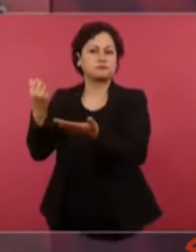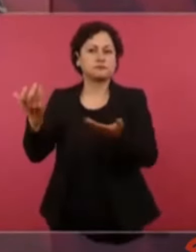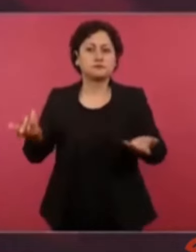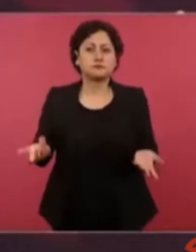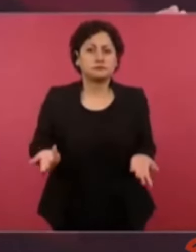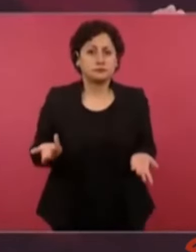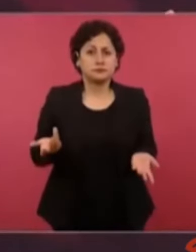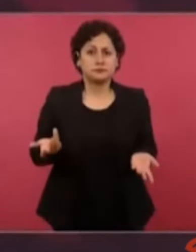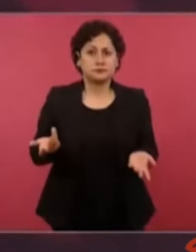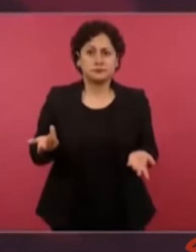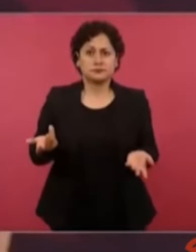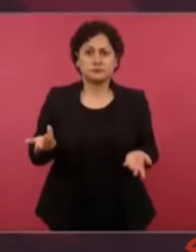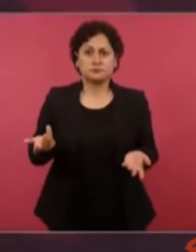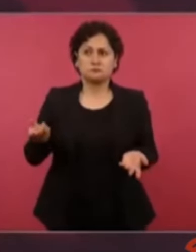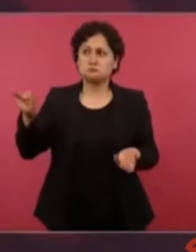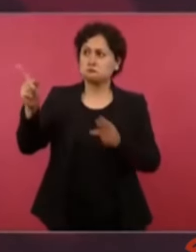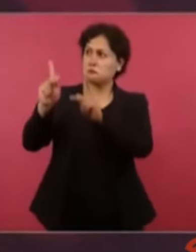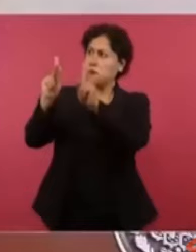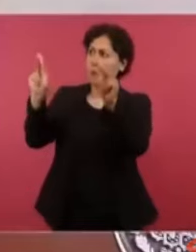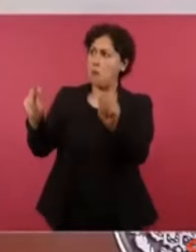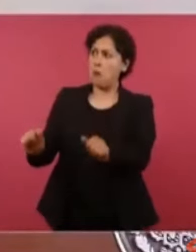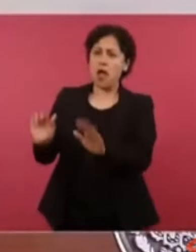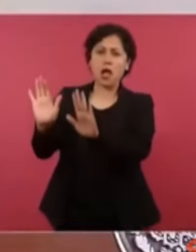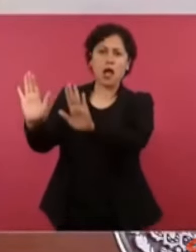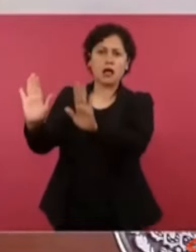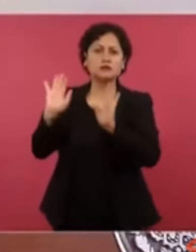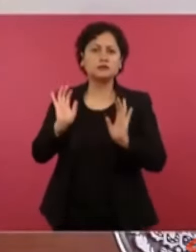Y en Santa Paz. Aquí no.